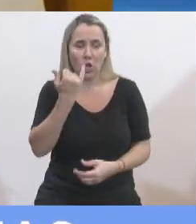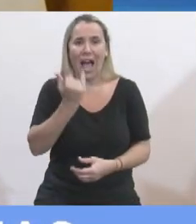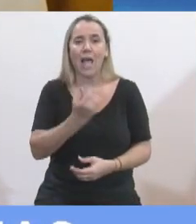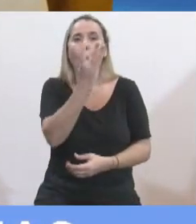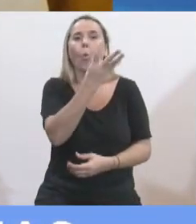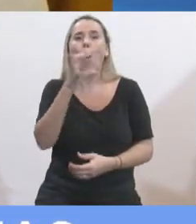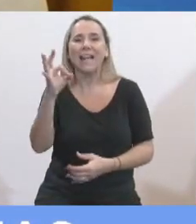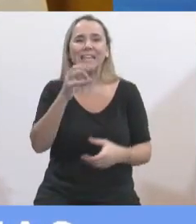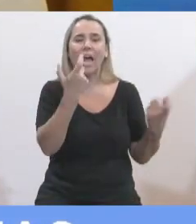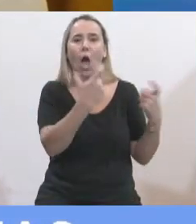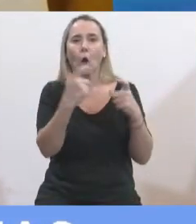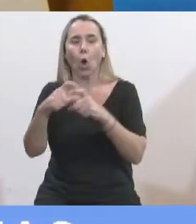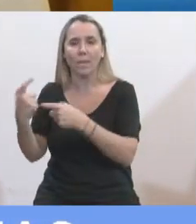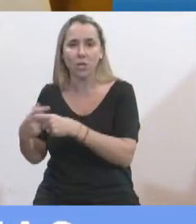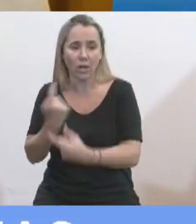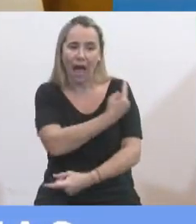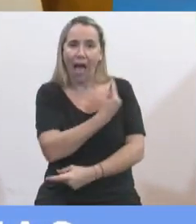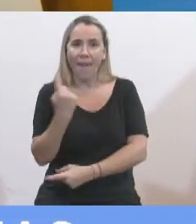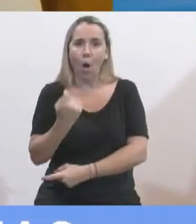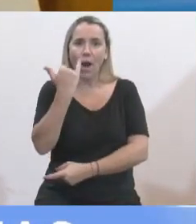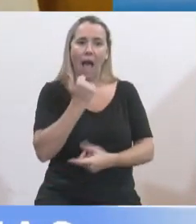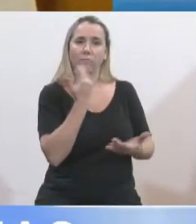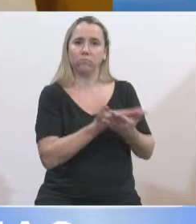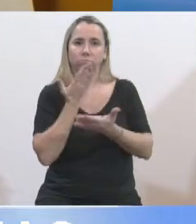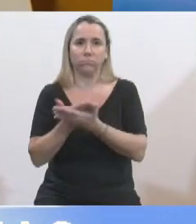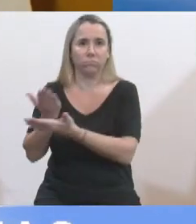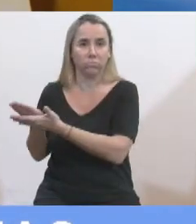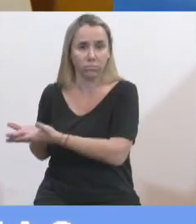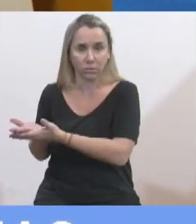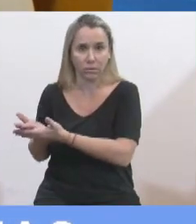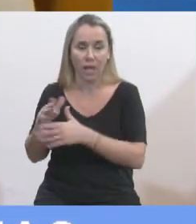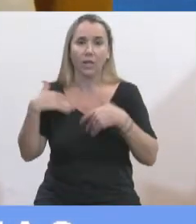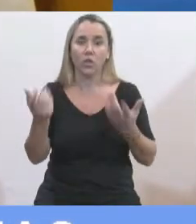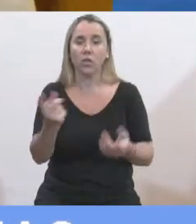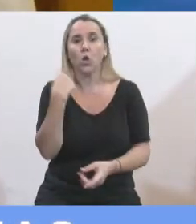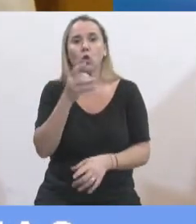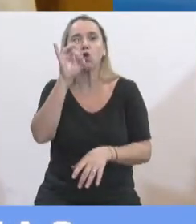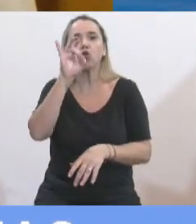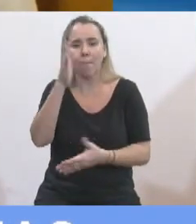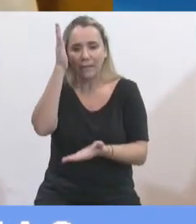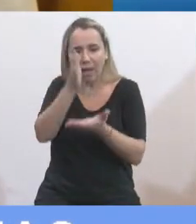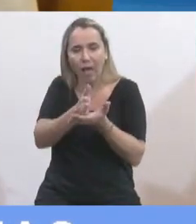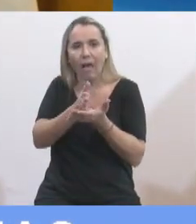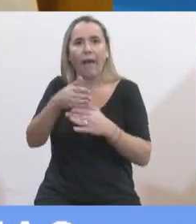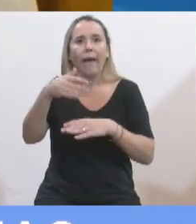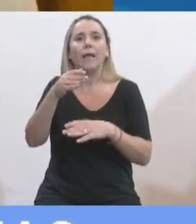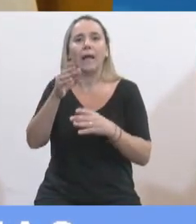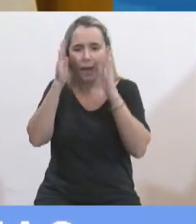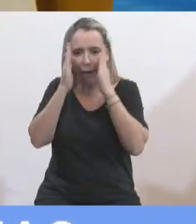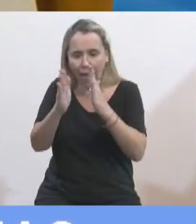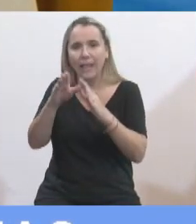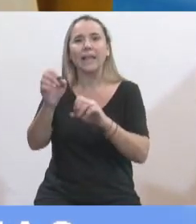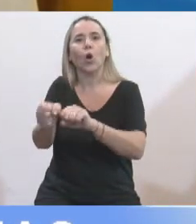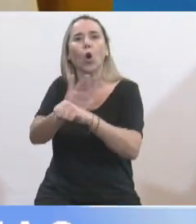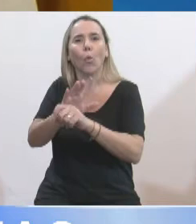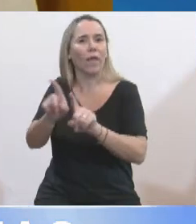comisiones, y cada comisión está emitiendo un despacho. Entonces, no podemos estar circuncrito, o limitado al tema solamente de la emergencia, porque hay